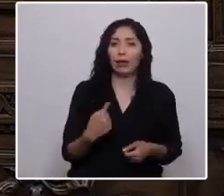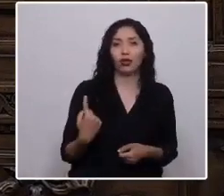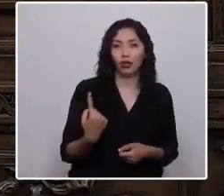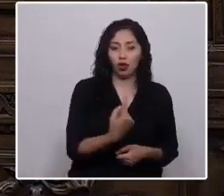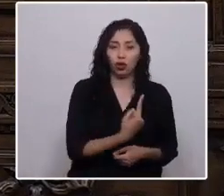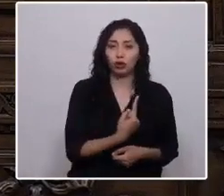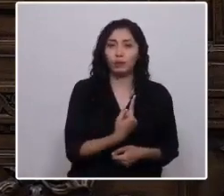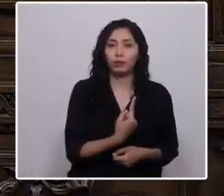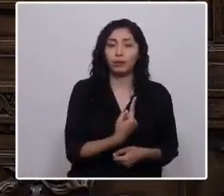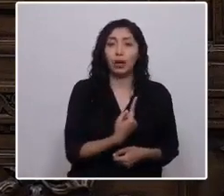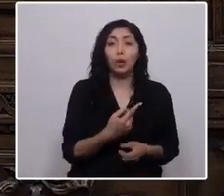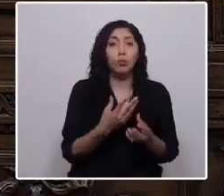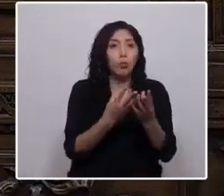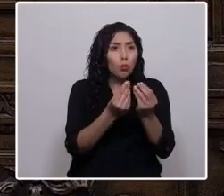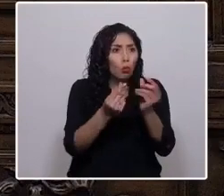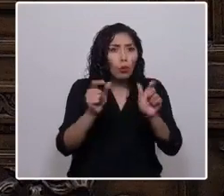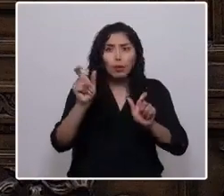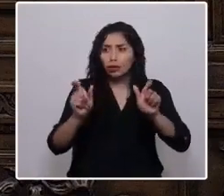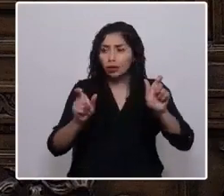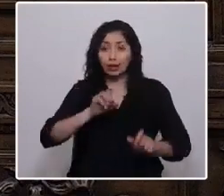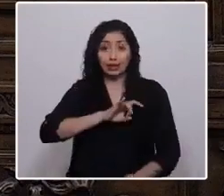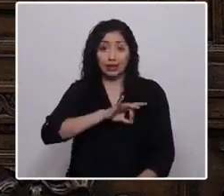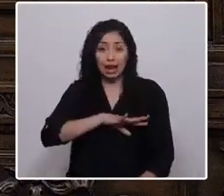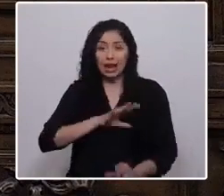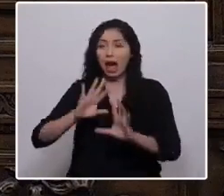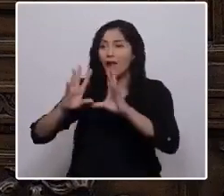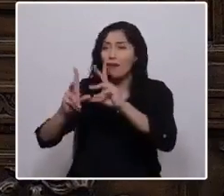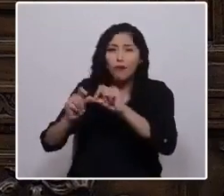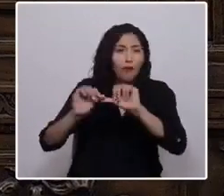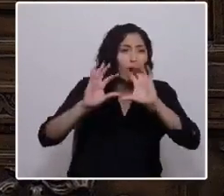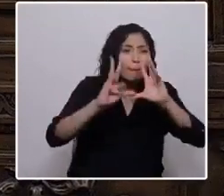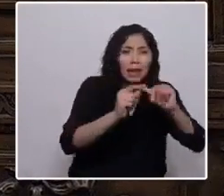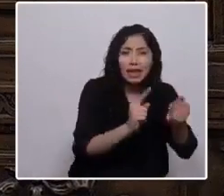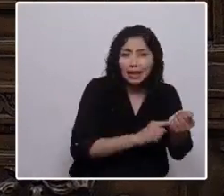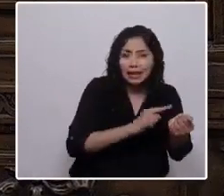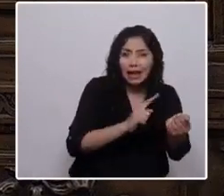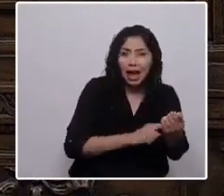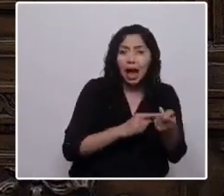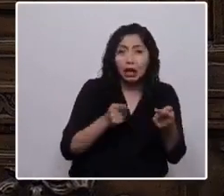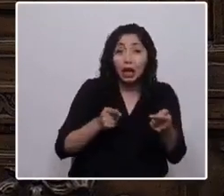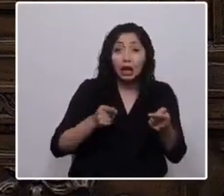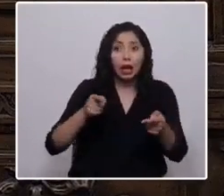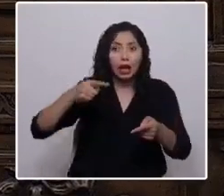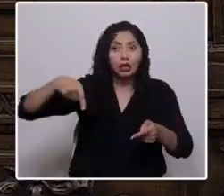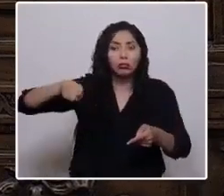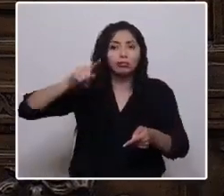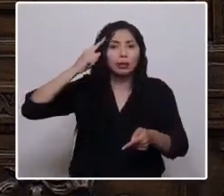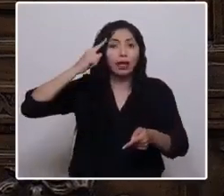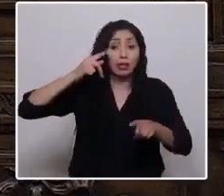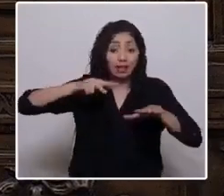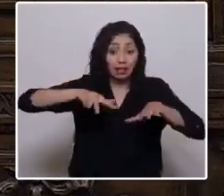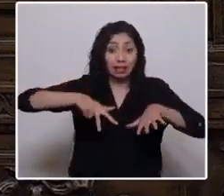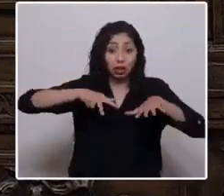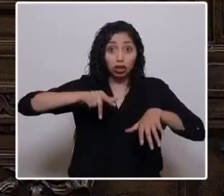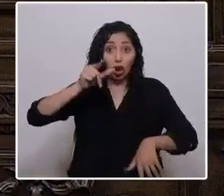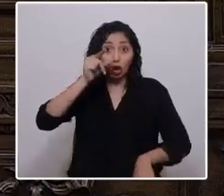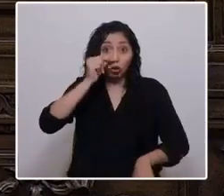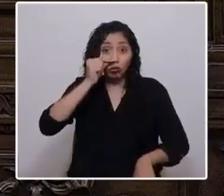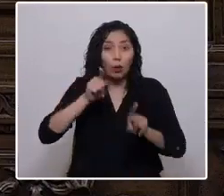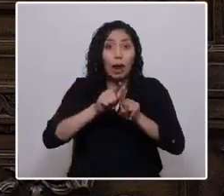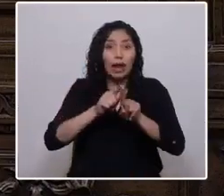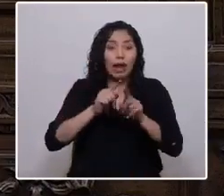chilenos, cientos de miles de personas y de familias, para quienes el 18 de octubre no es una fecha para celebrar,